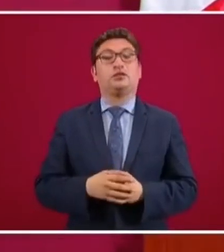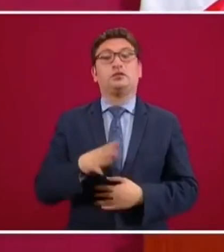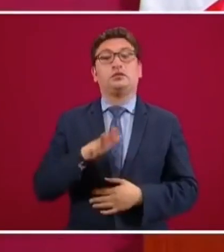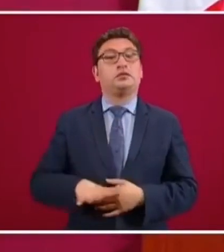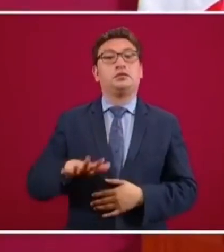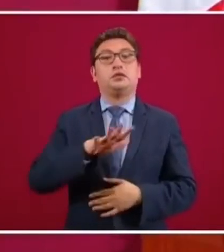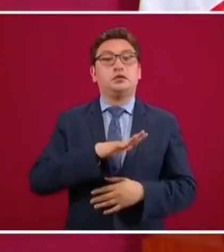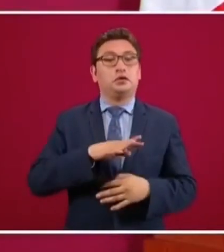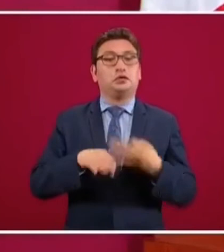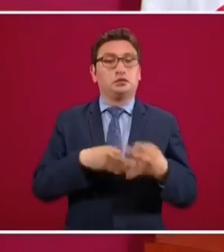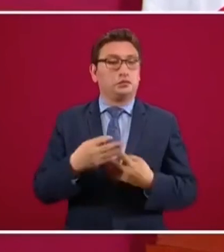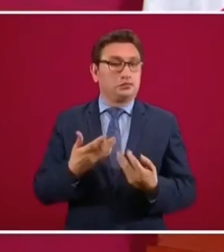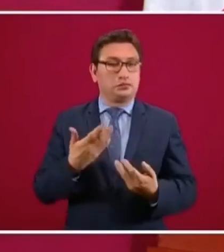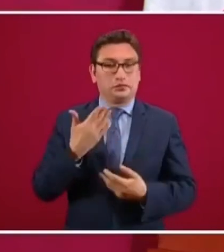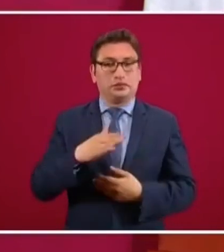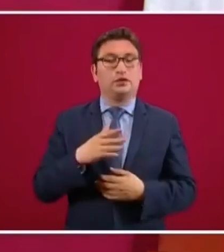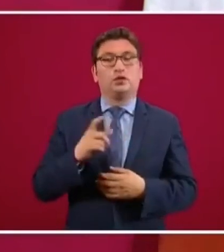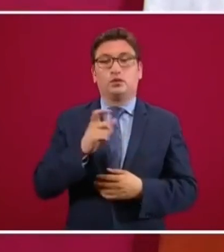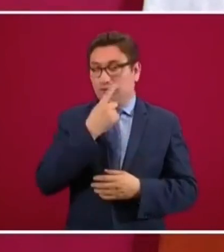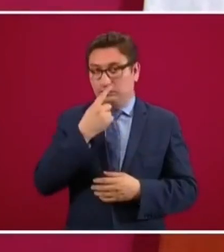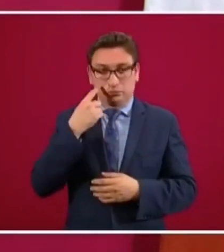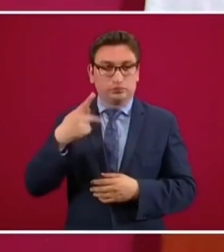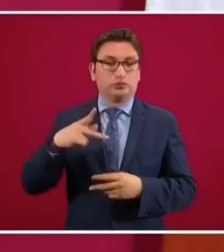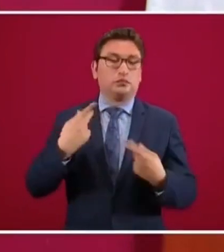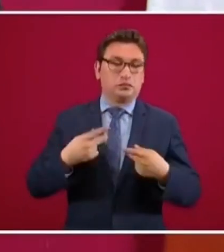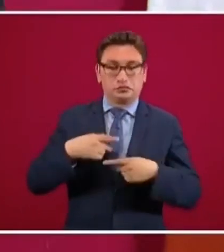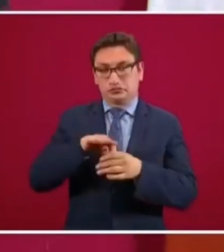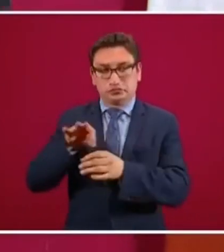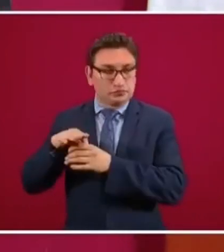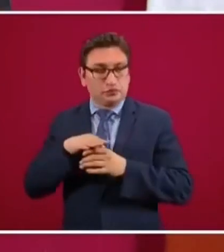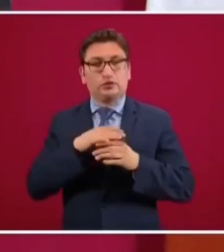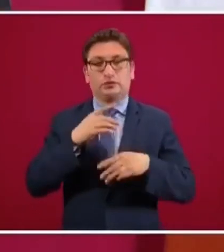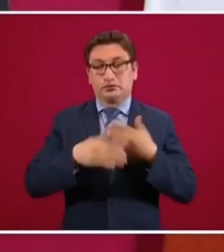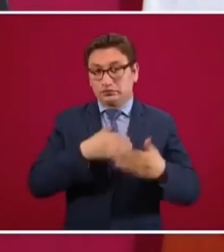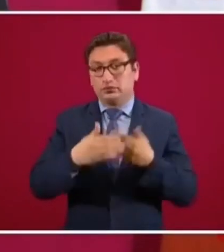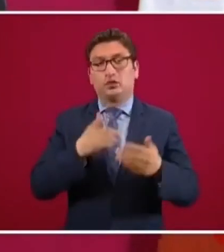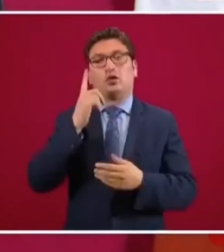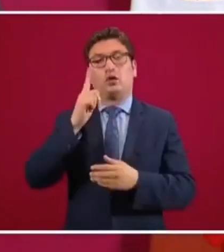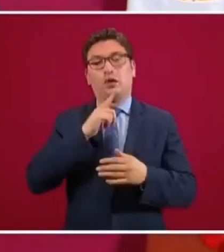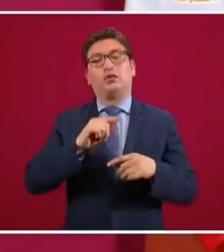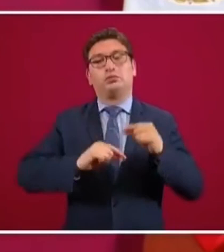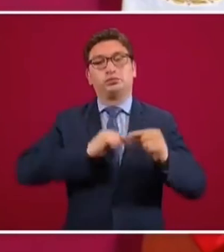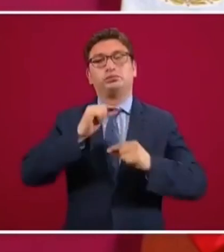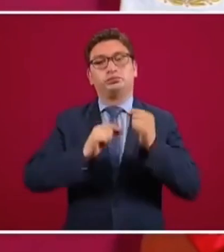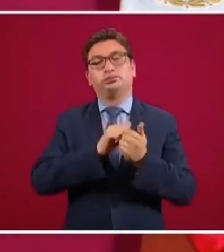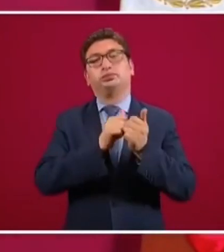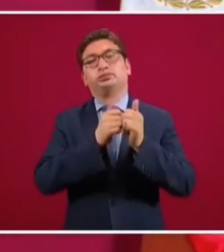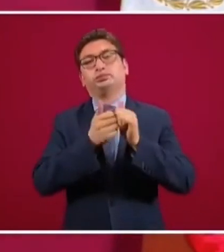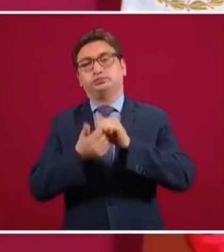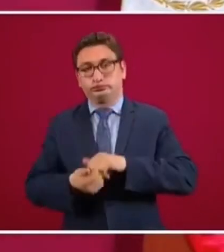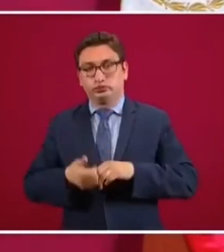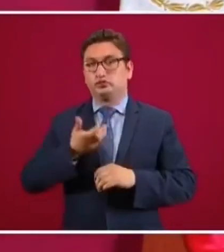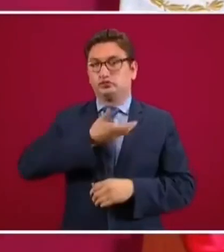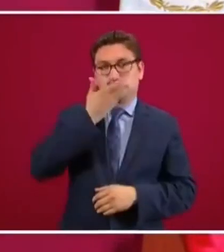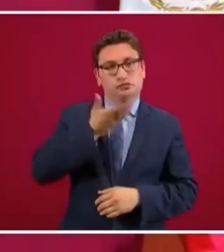y de democratización del país esto se vaya convirtiendo en un